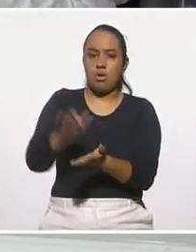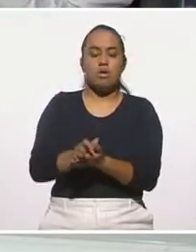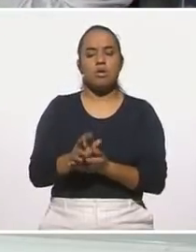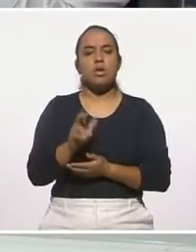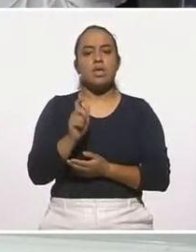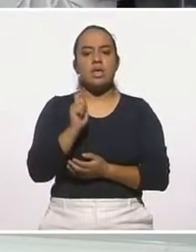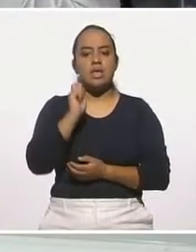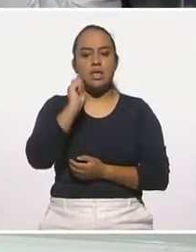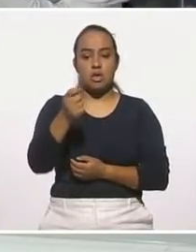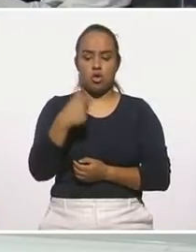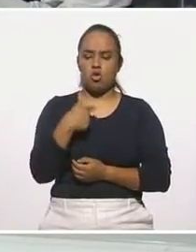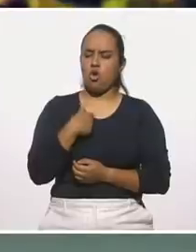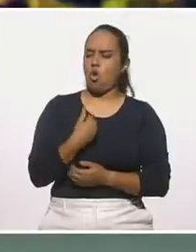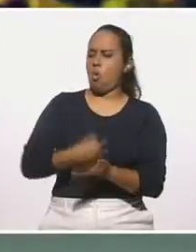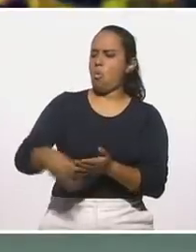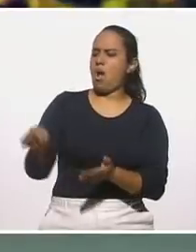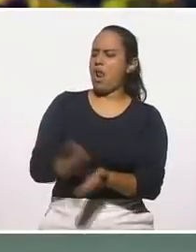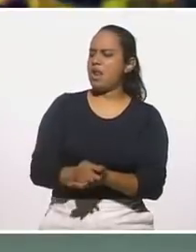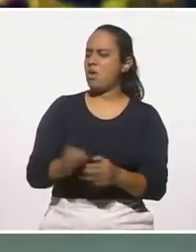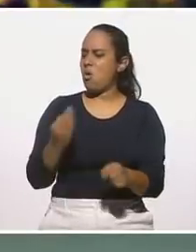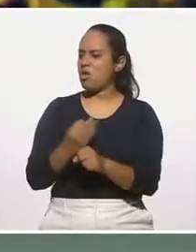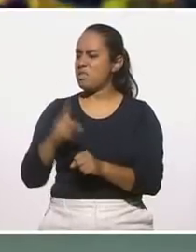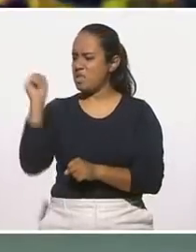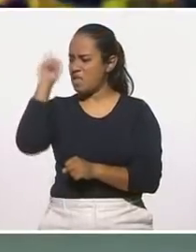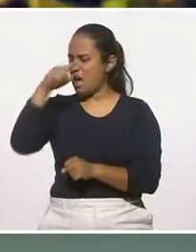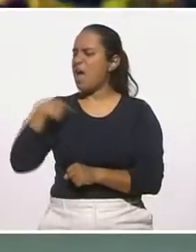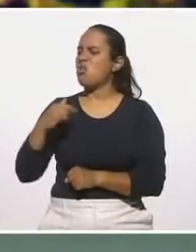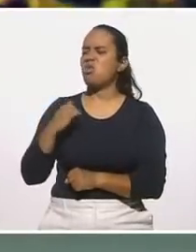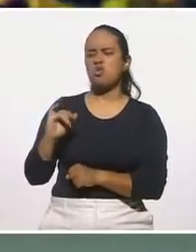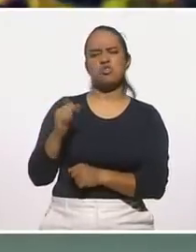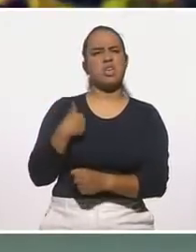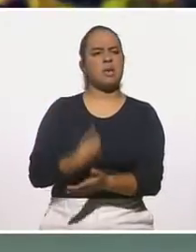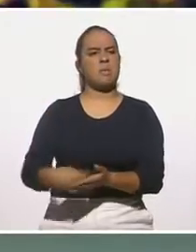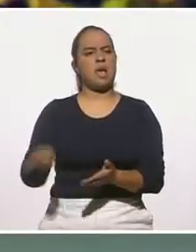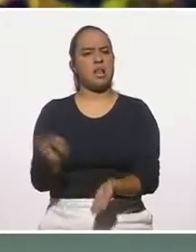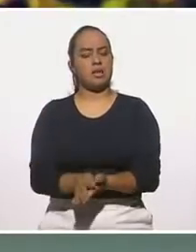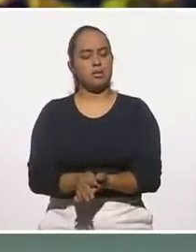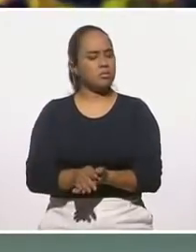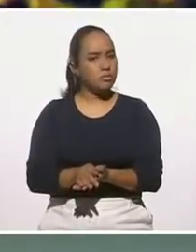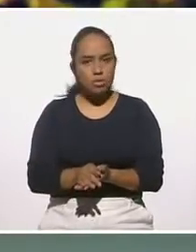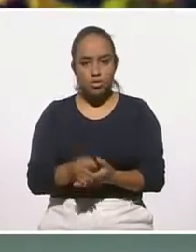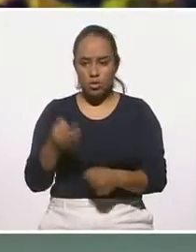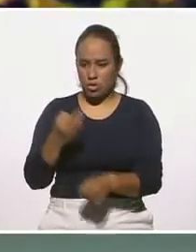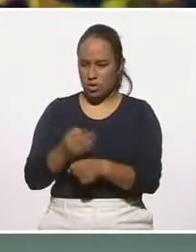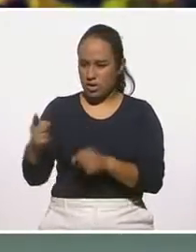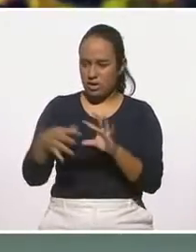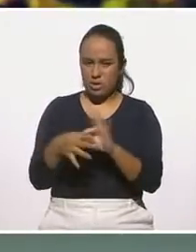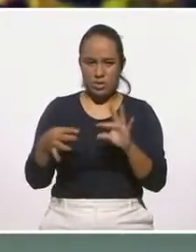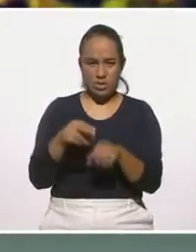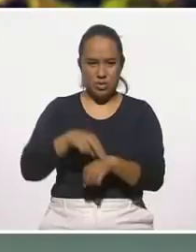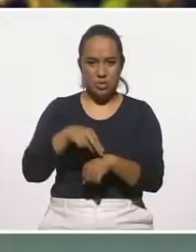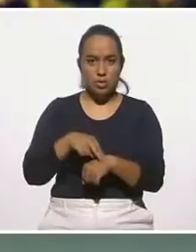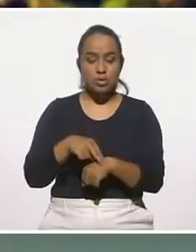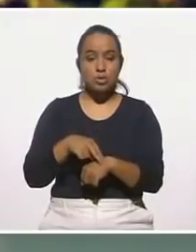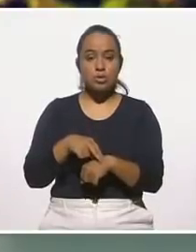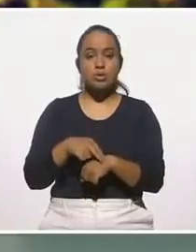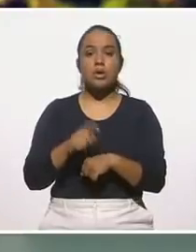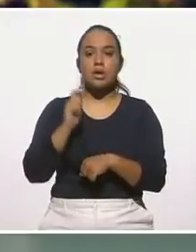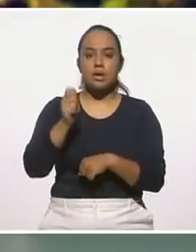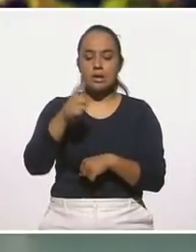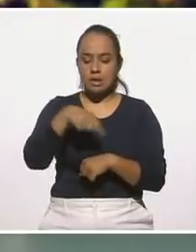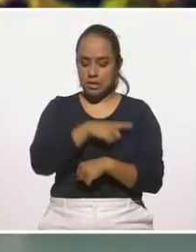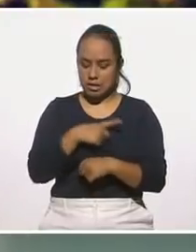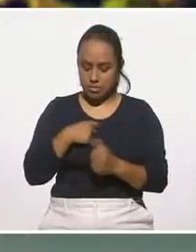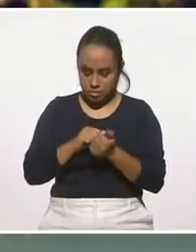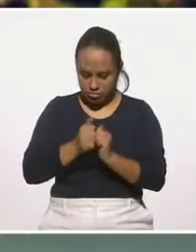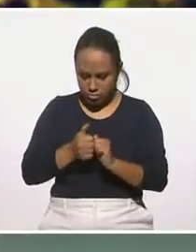estoy siendo estoico y heroico ahorita ante la adversidad, no, al contrario, creo que lo que ha comentado muy bien el doctor Pati, y a eso sumo es, empecemos a